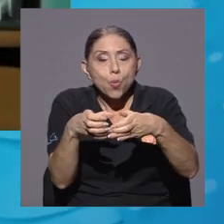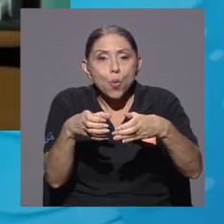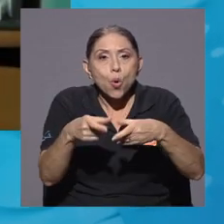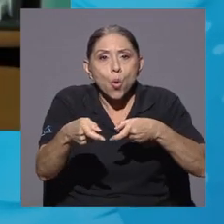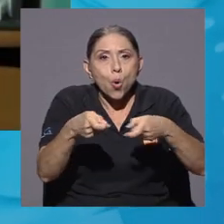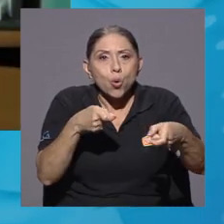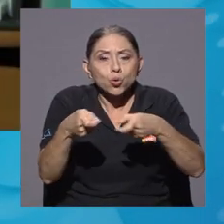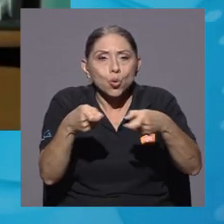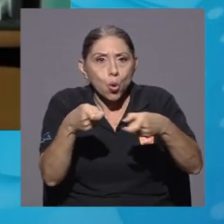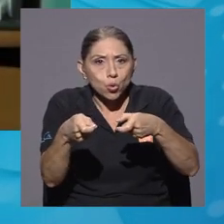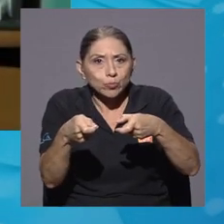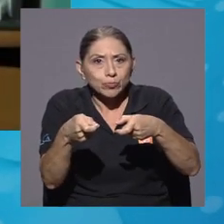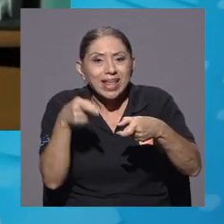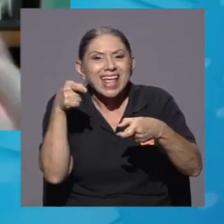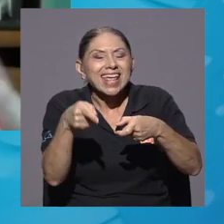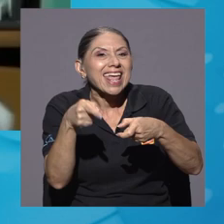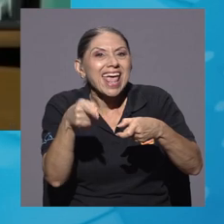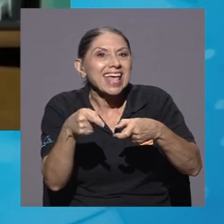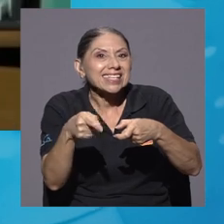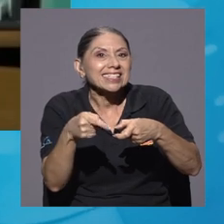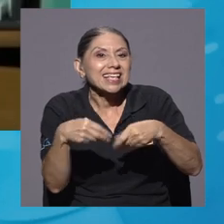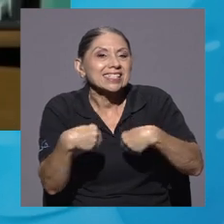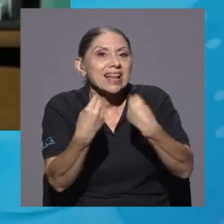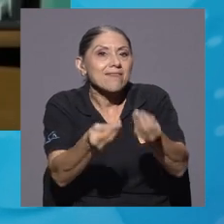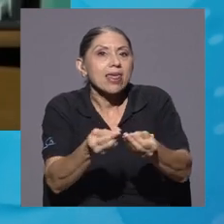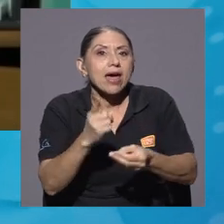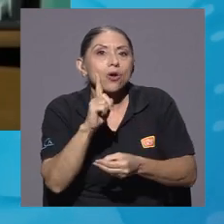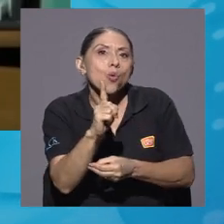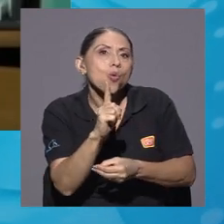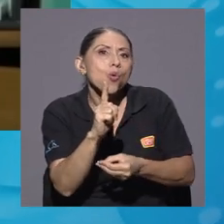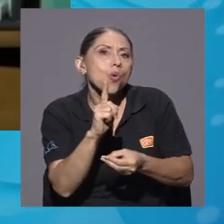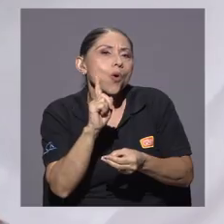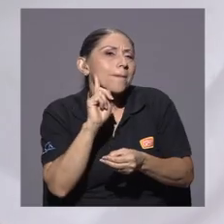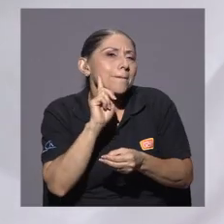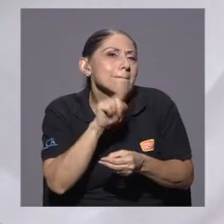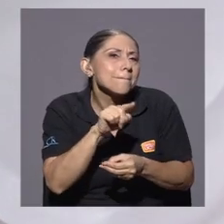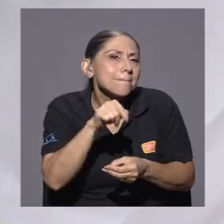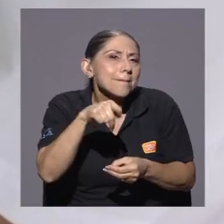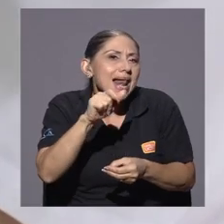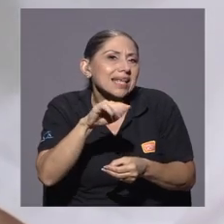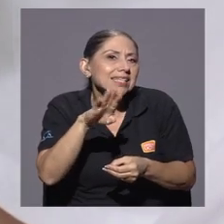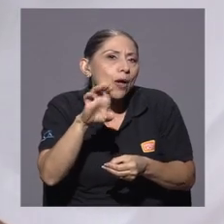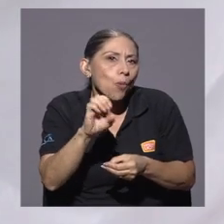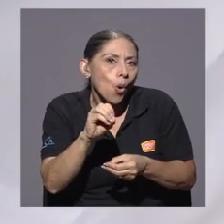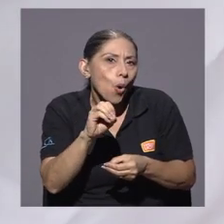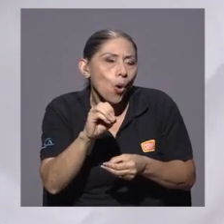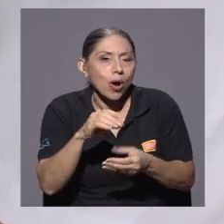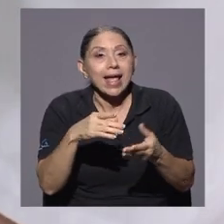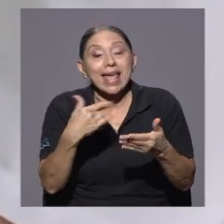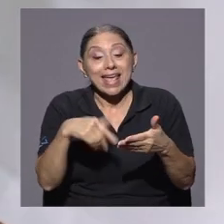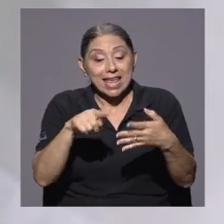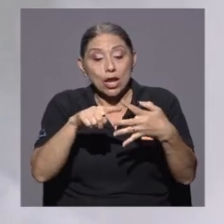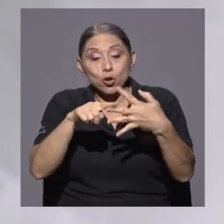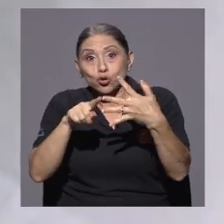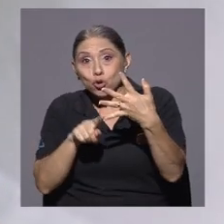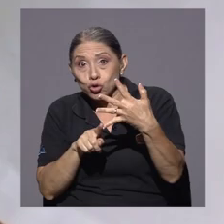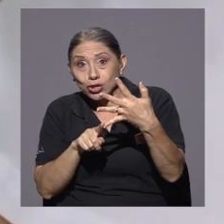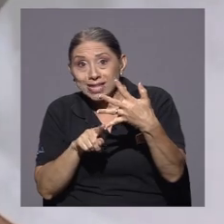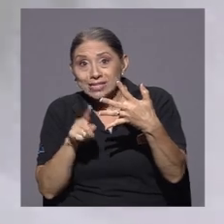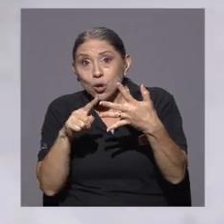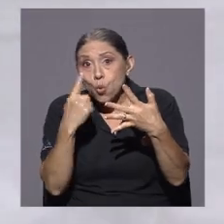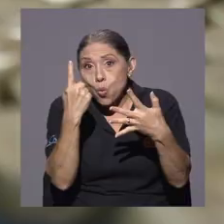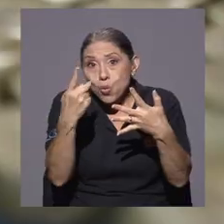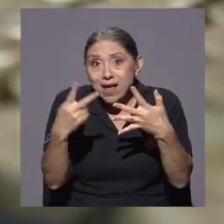un grupo que le llamamos y que va a recibir la aplicación de un placebo. Y los otros tres grupos van a recibir, por una sola